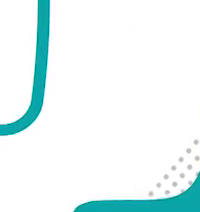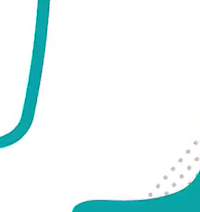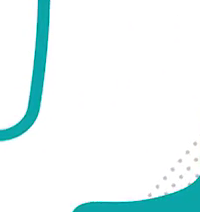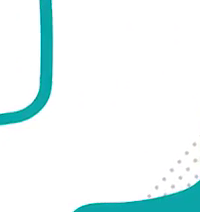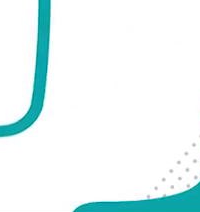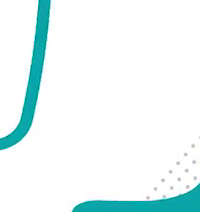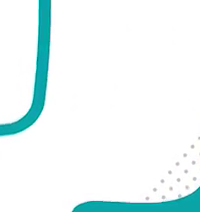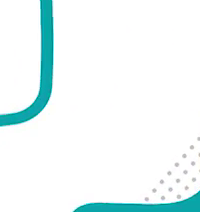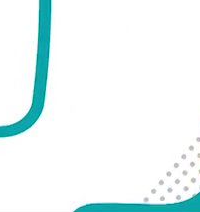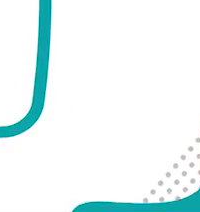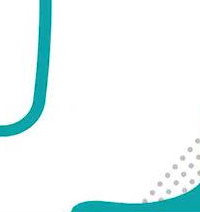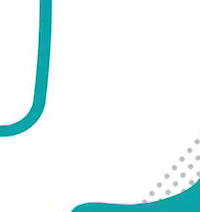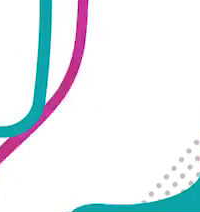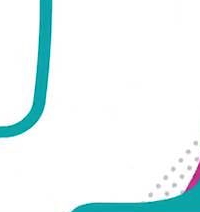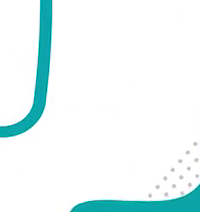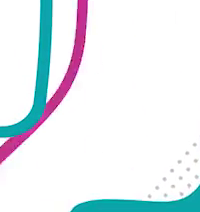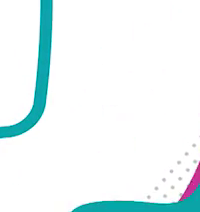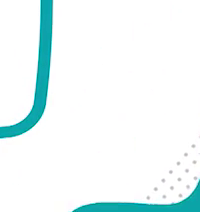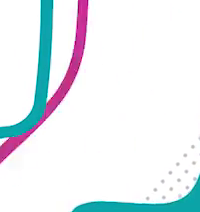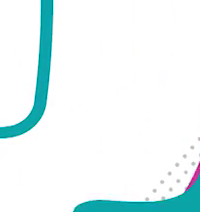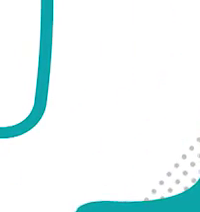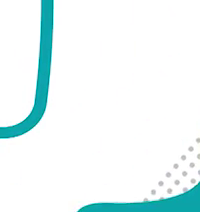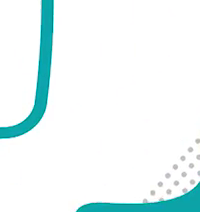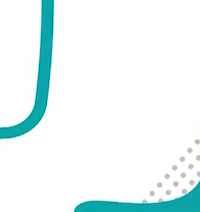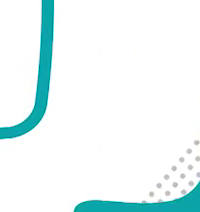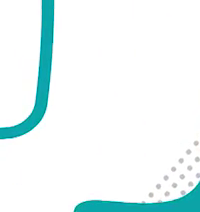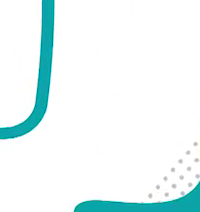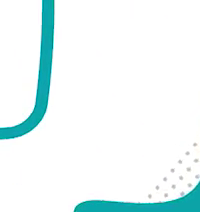Aprende en Casa 3 en Casa 3 Aprende